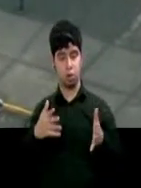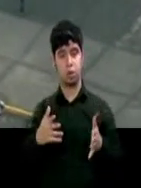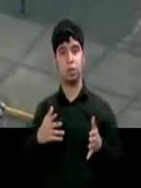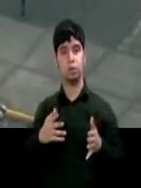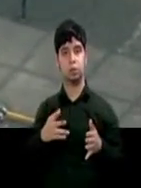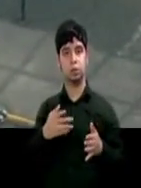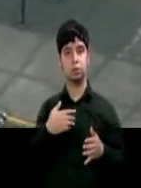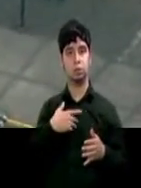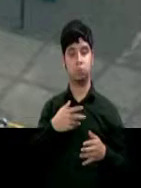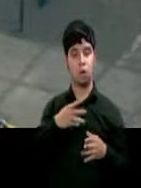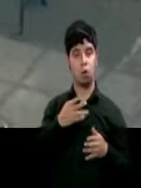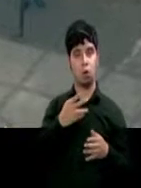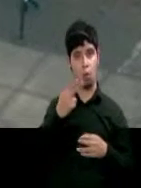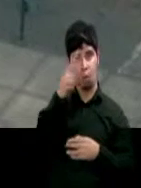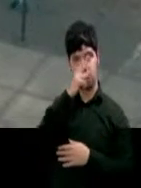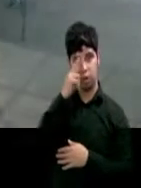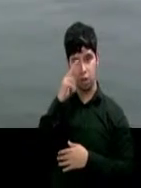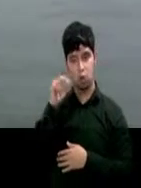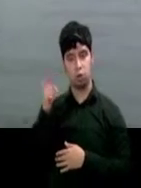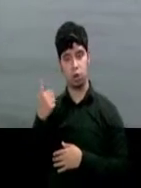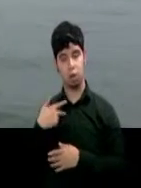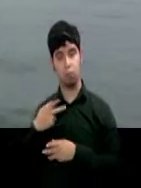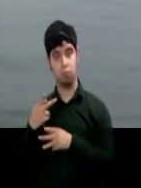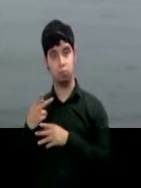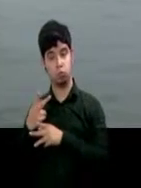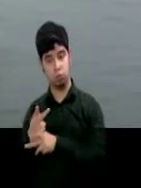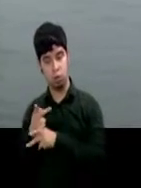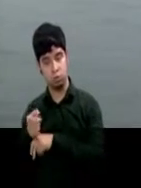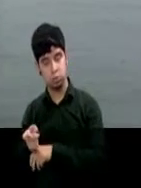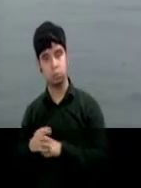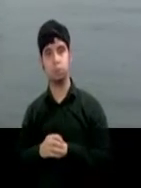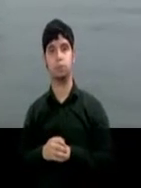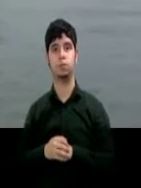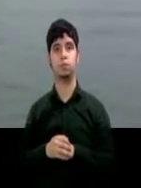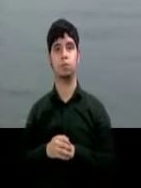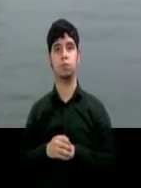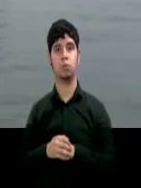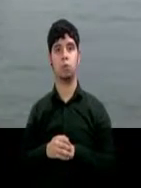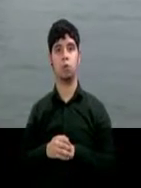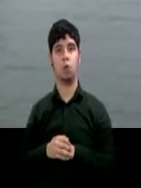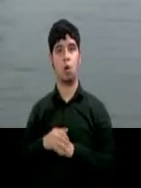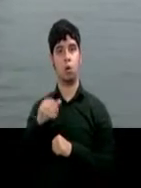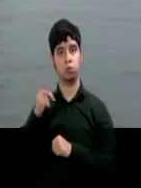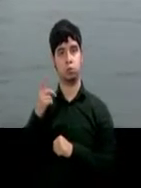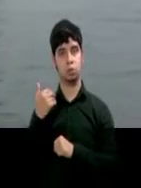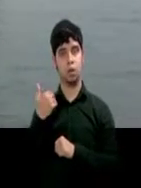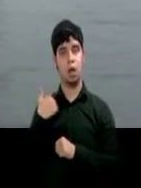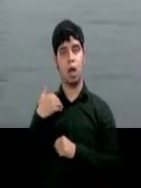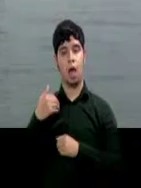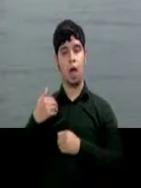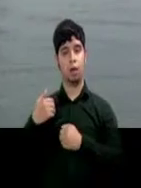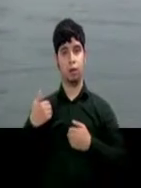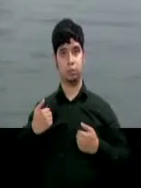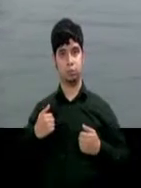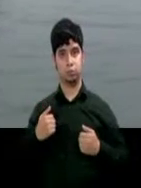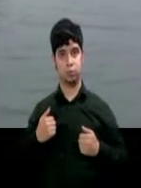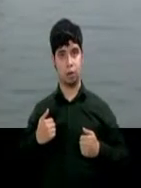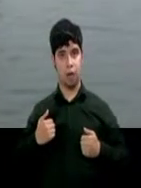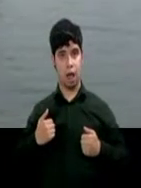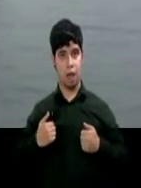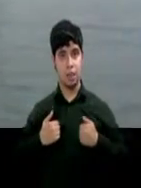de gravedad. Los fiscales encargados de la acusación contra el atleta sudafricano Oscar Pistorios